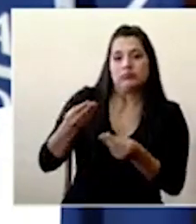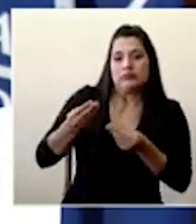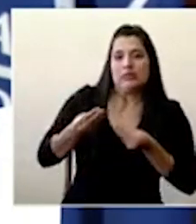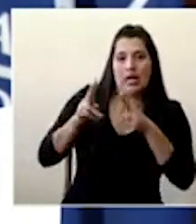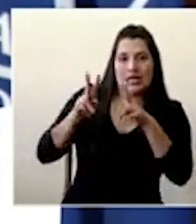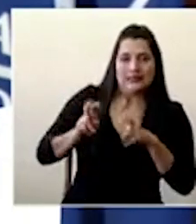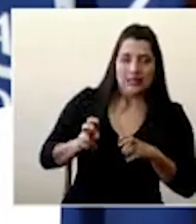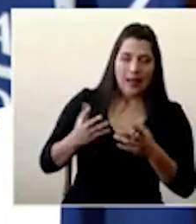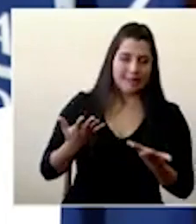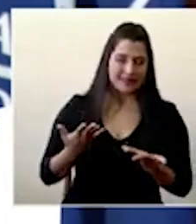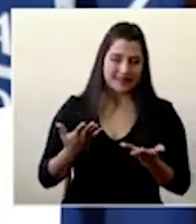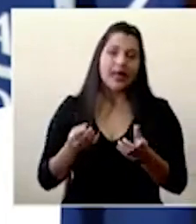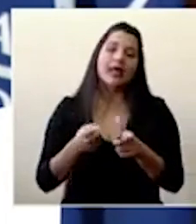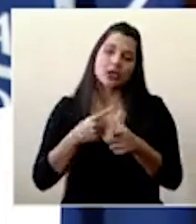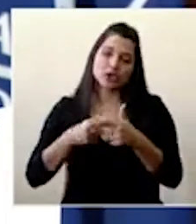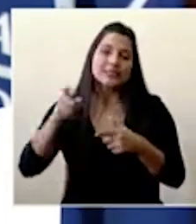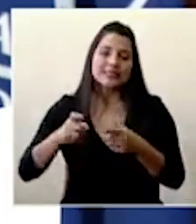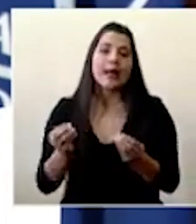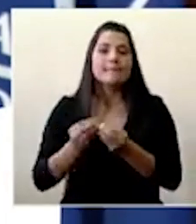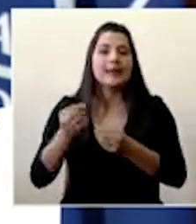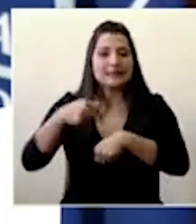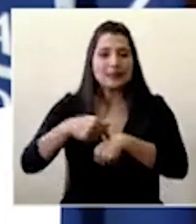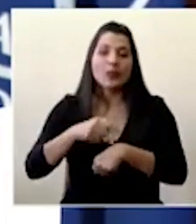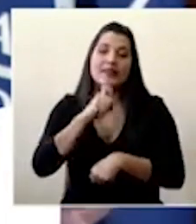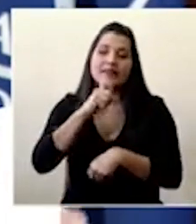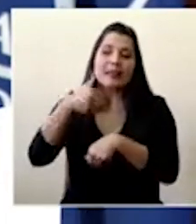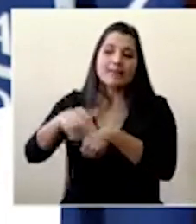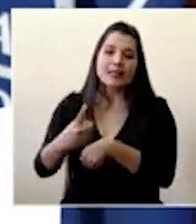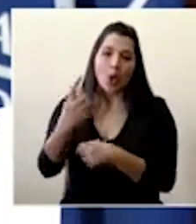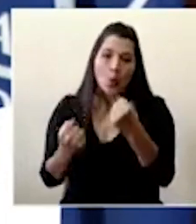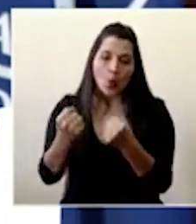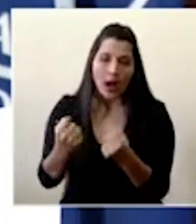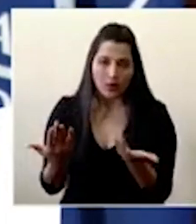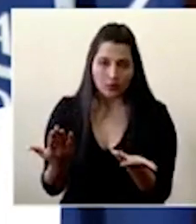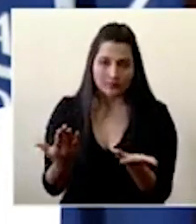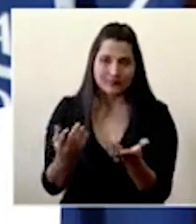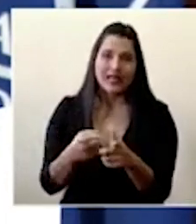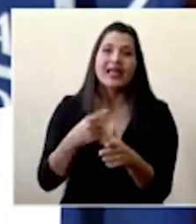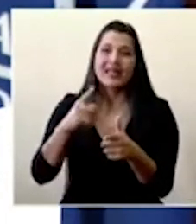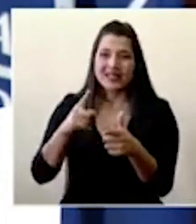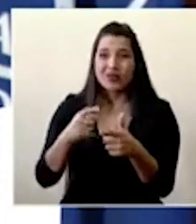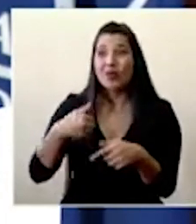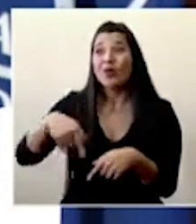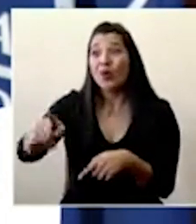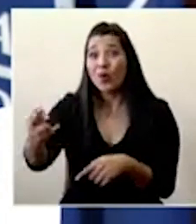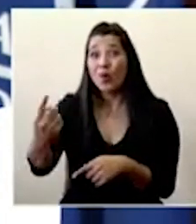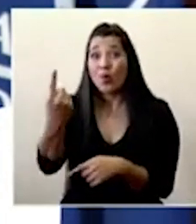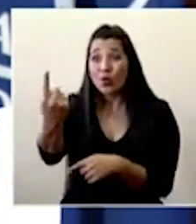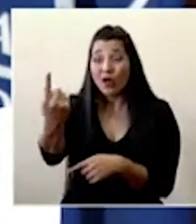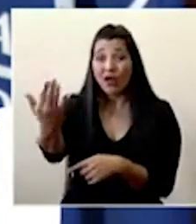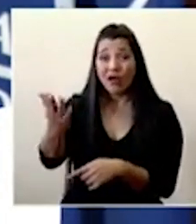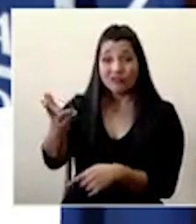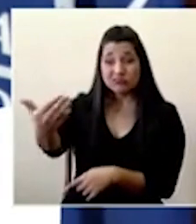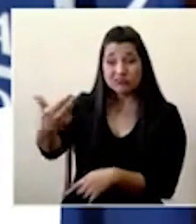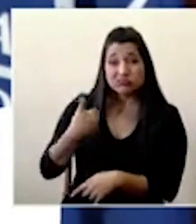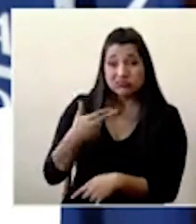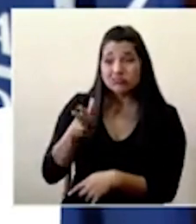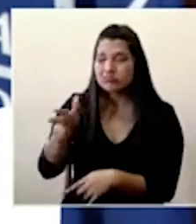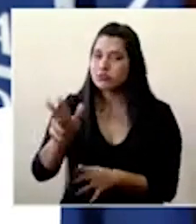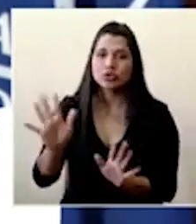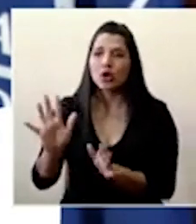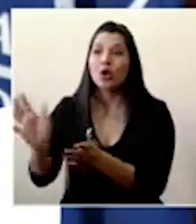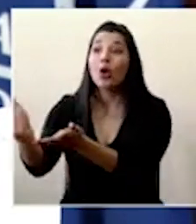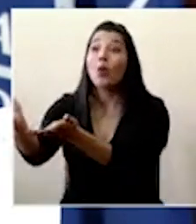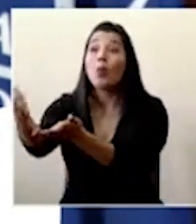un vehículo exclusivo para una sola muestra entonces también tiene que haber cierto acopio de muestras y eso pues puede llevar a tiempos un poco mayores pero en realidad